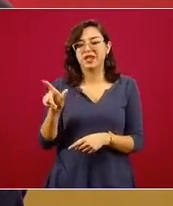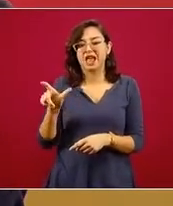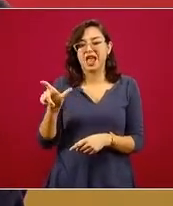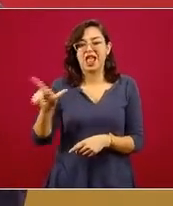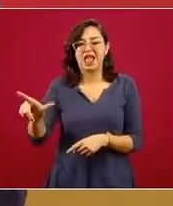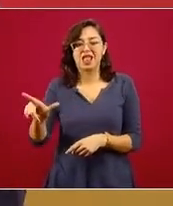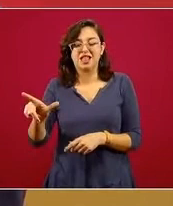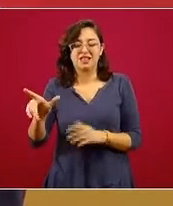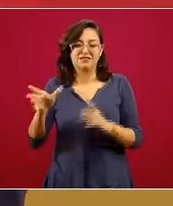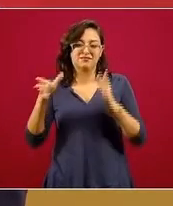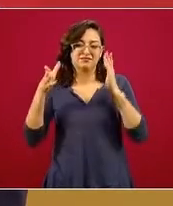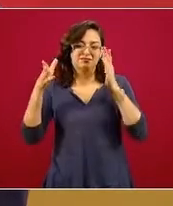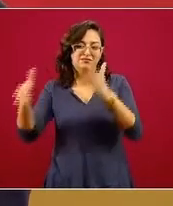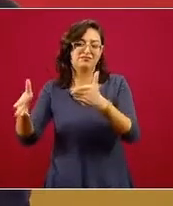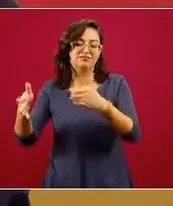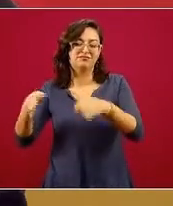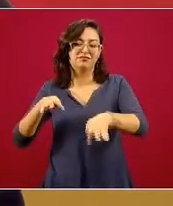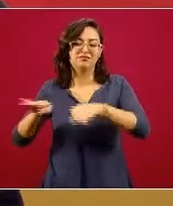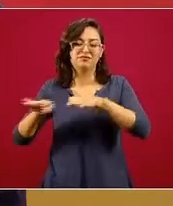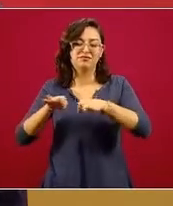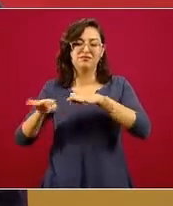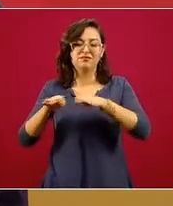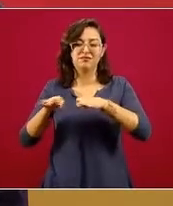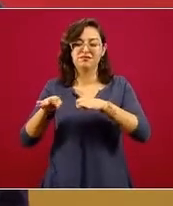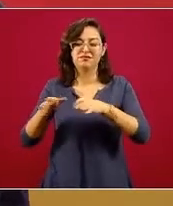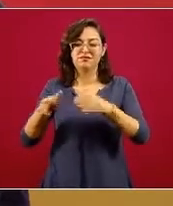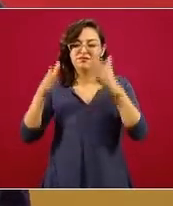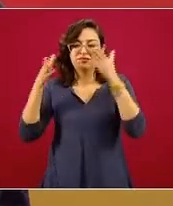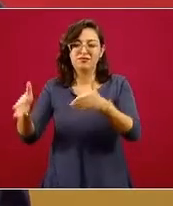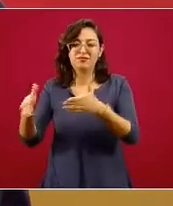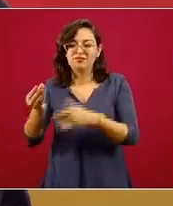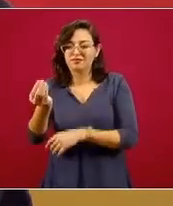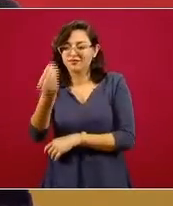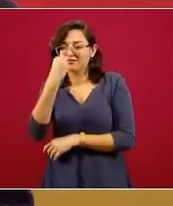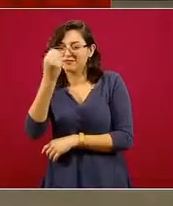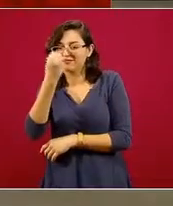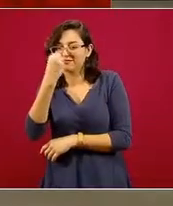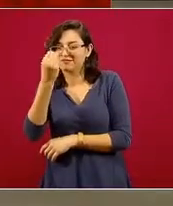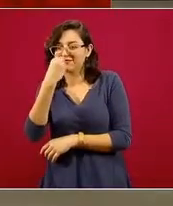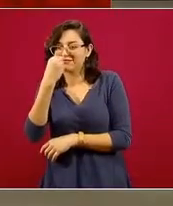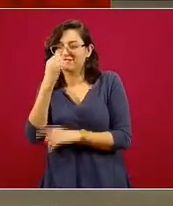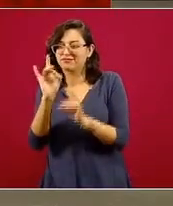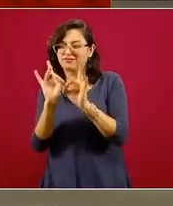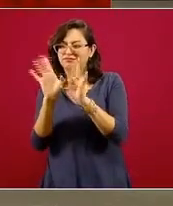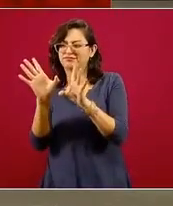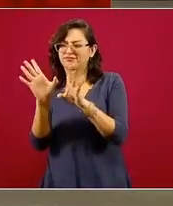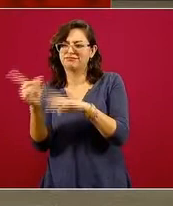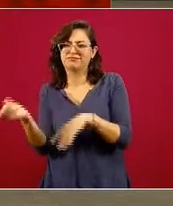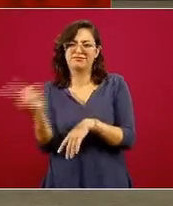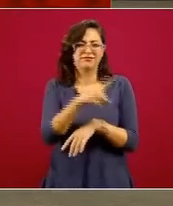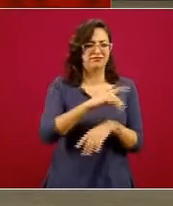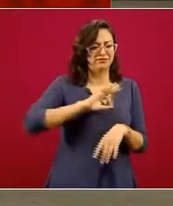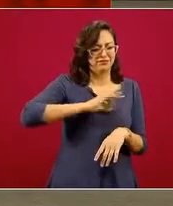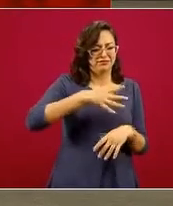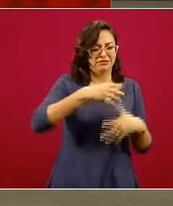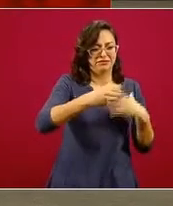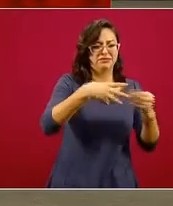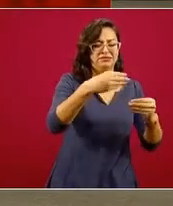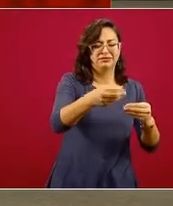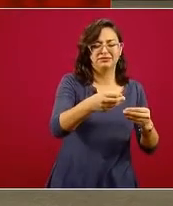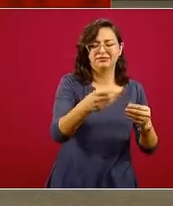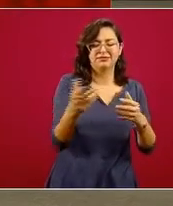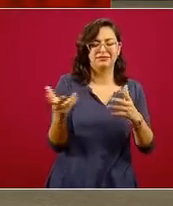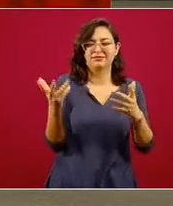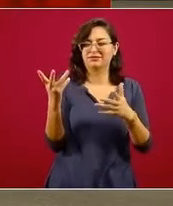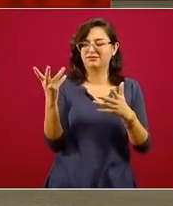dedicado, su entrenamiento más riguroso está en la nutrición y de repente saltaba un poco de tema. Pero, en fin, yo creo que es válida